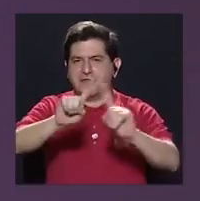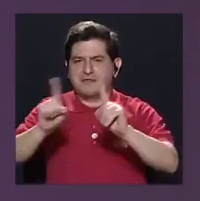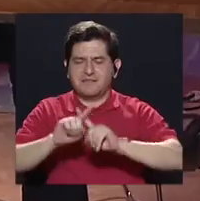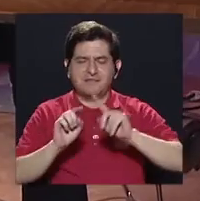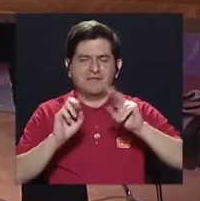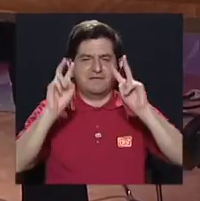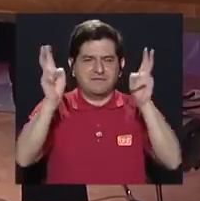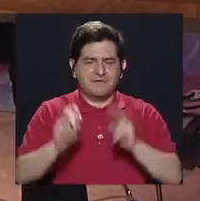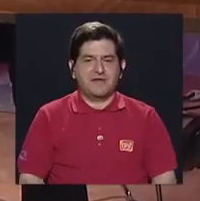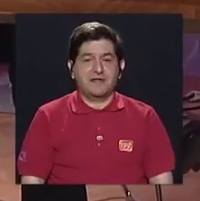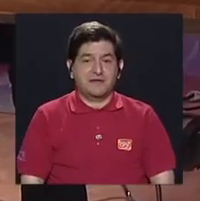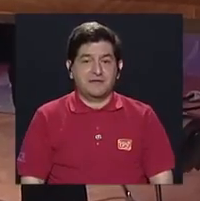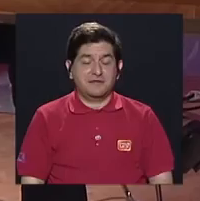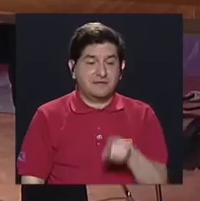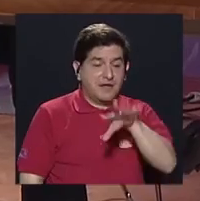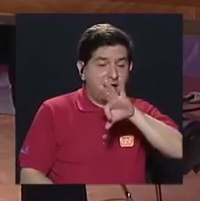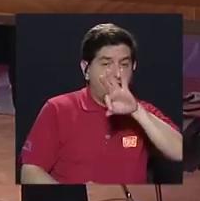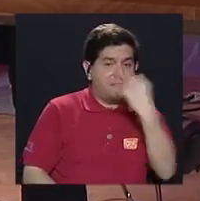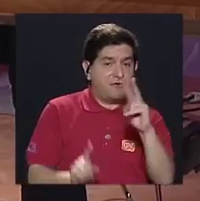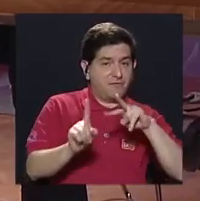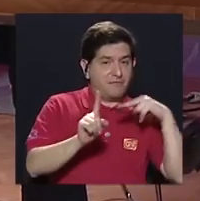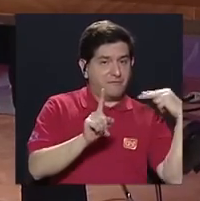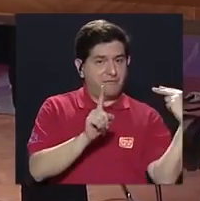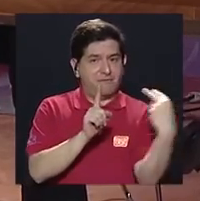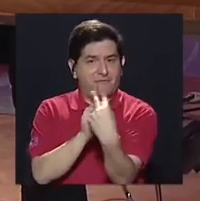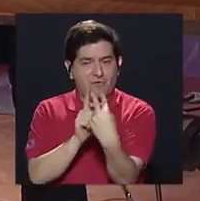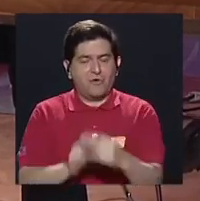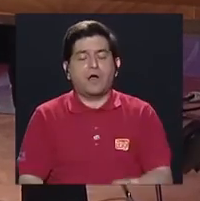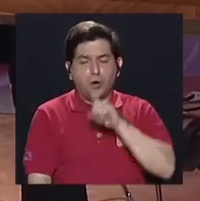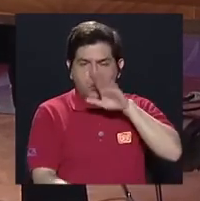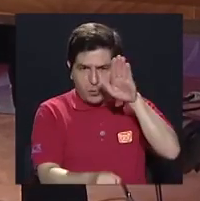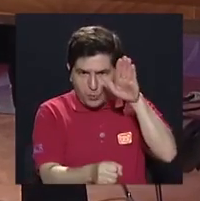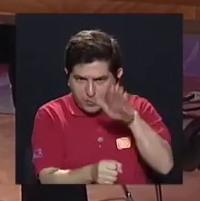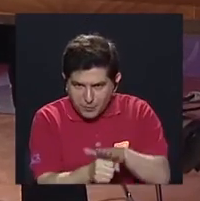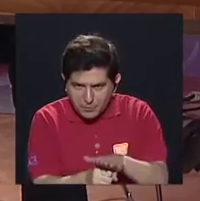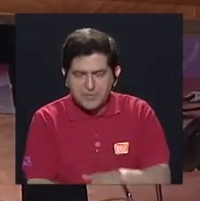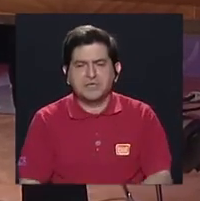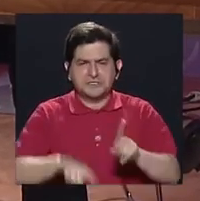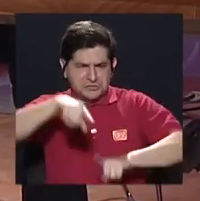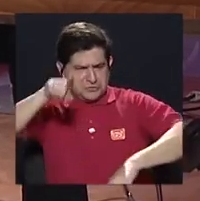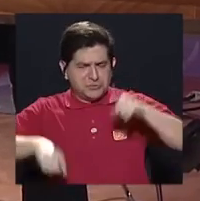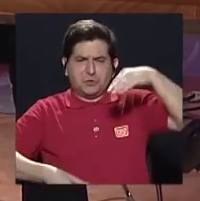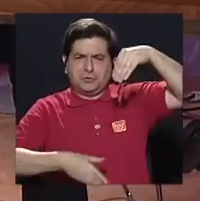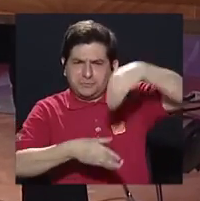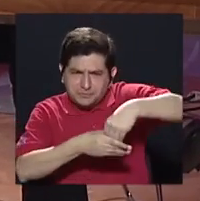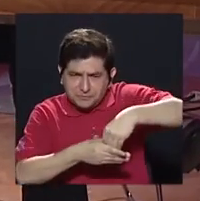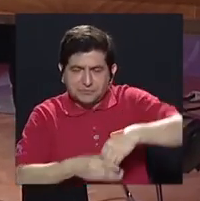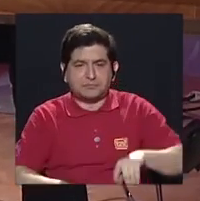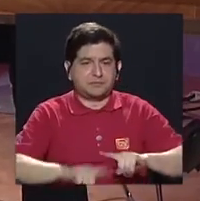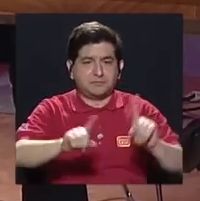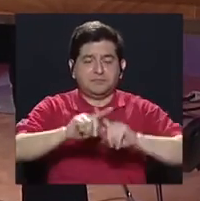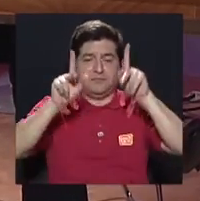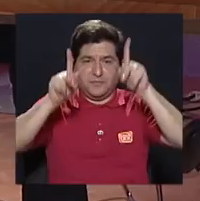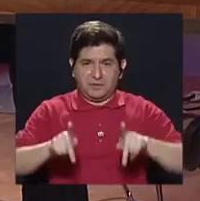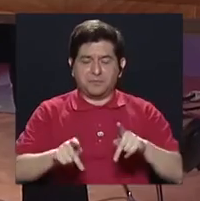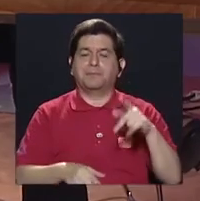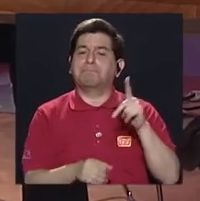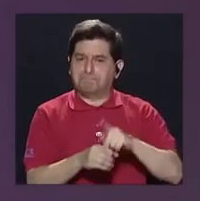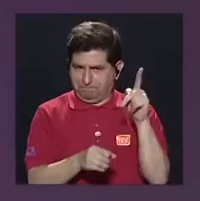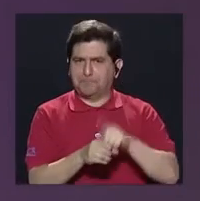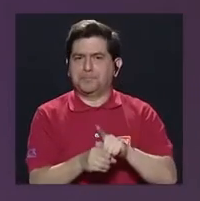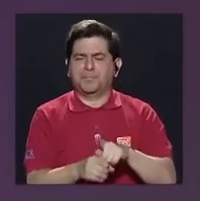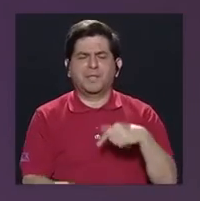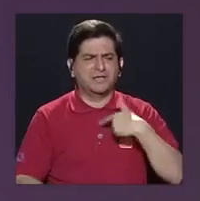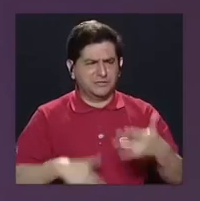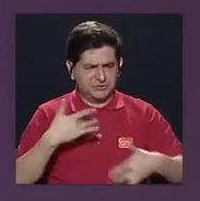temas y le demos entonces un enfoque mucho más comprometido, más diverso y podemos involucrar a más gente. Siento que